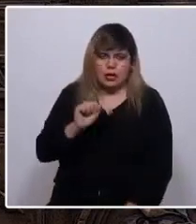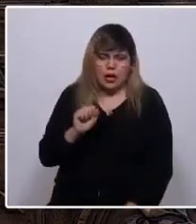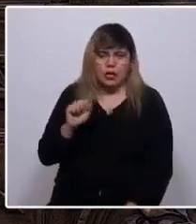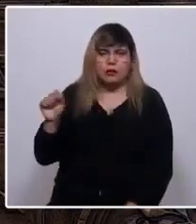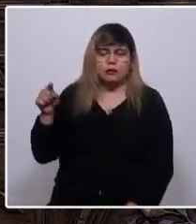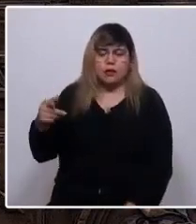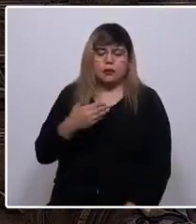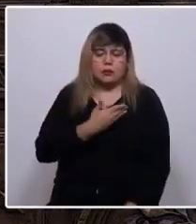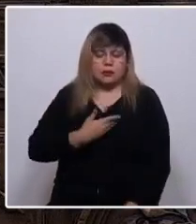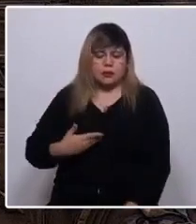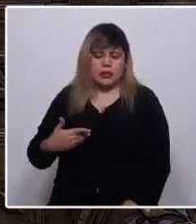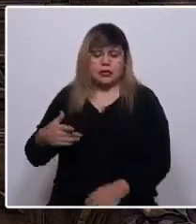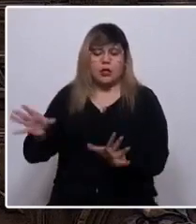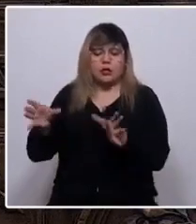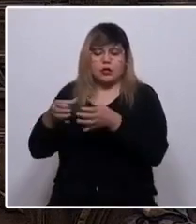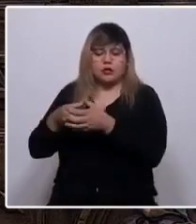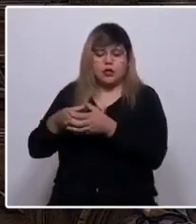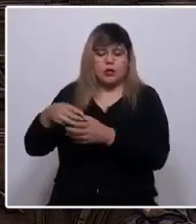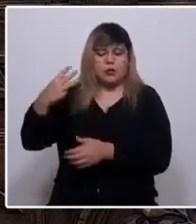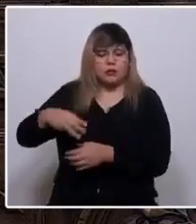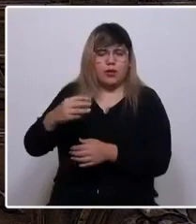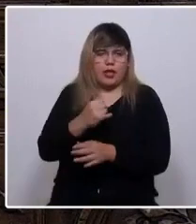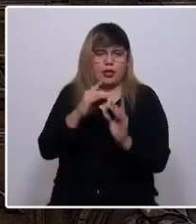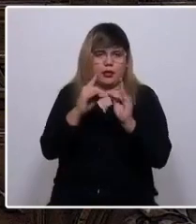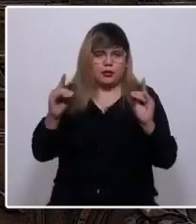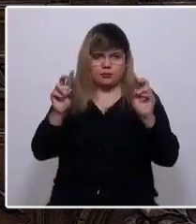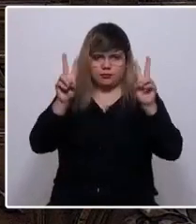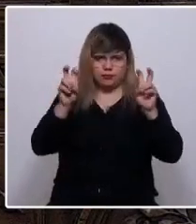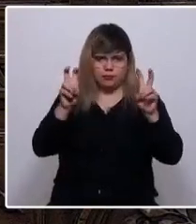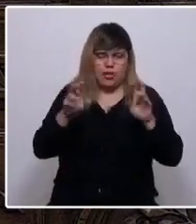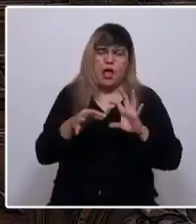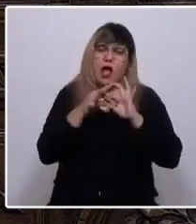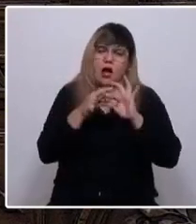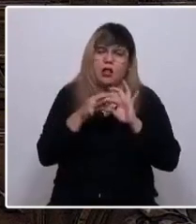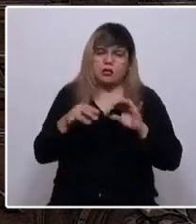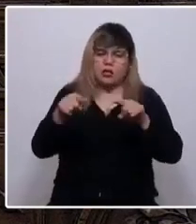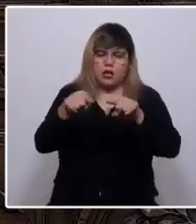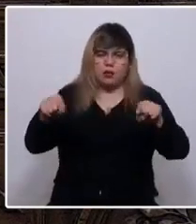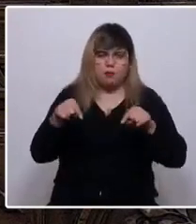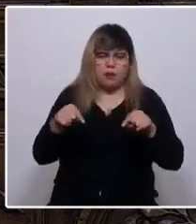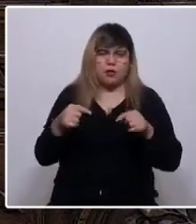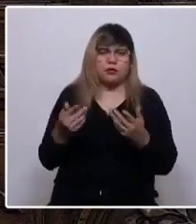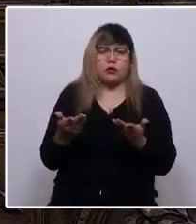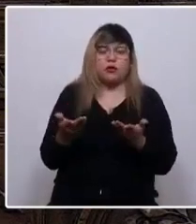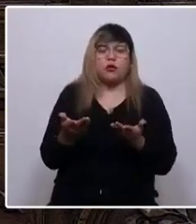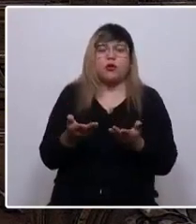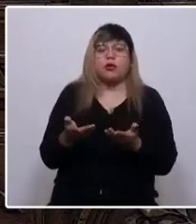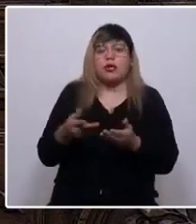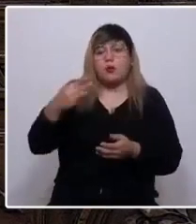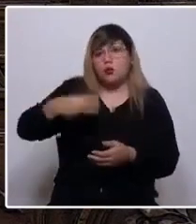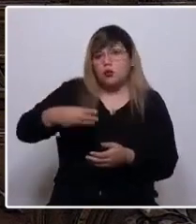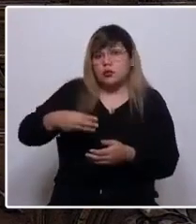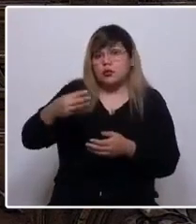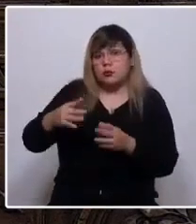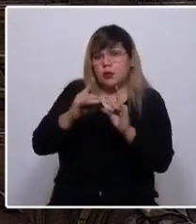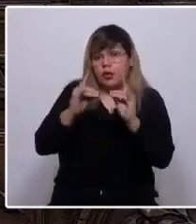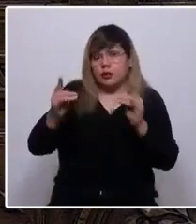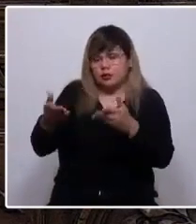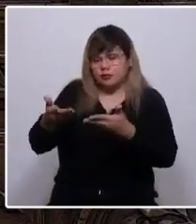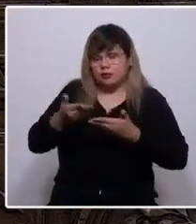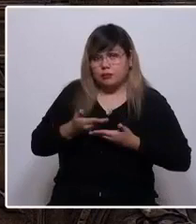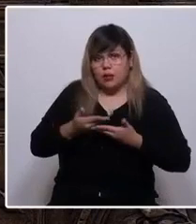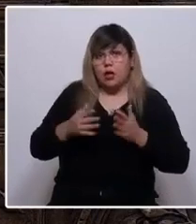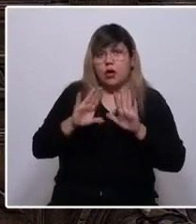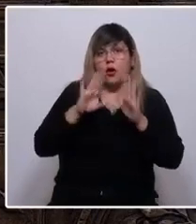Municipalidades de la Región de Aysén. Comillas. En primer lugar, agradecer el espacio que generosamente nos concede a los municipios de la región de Aysén, la